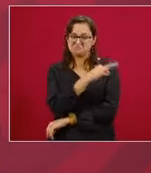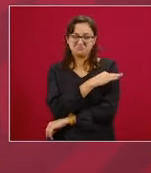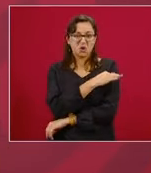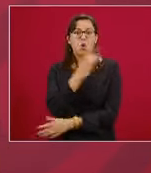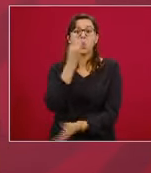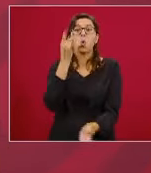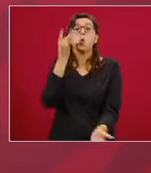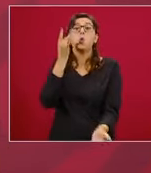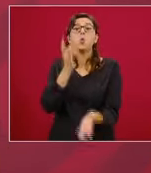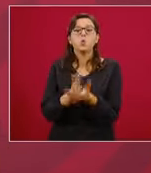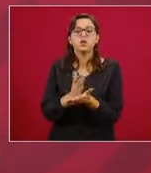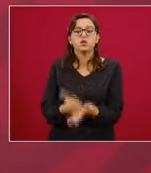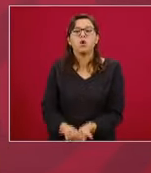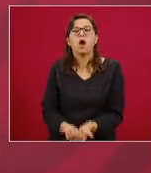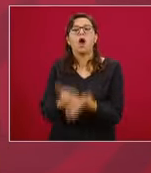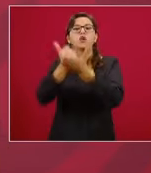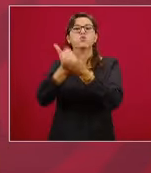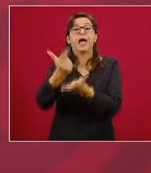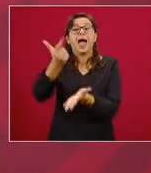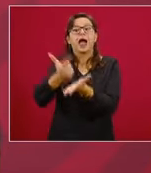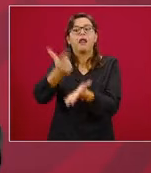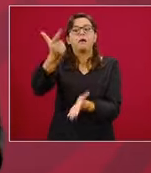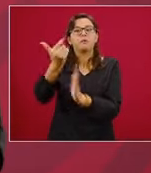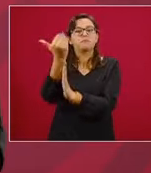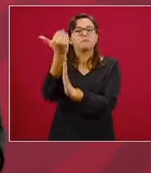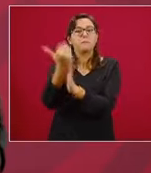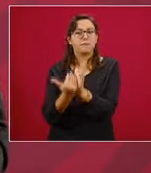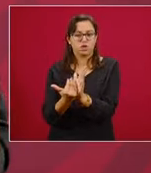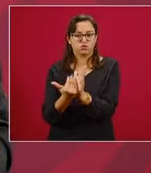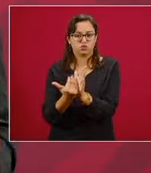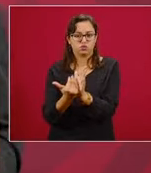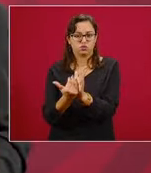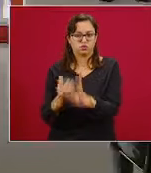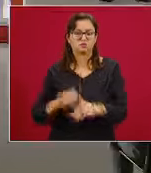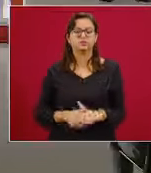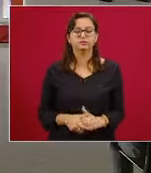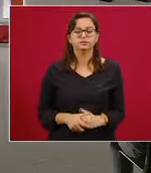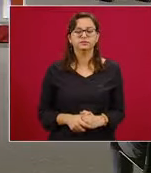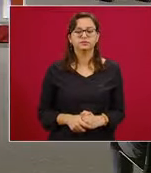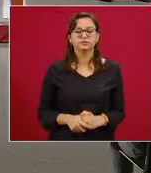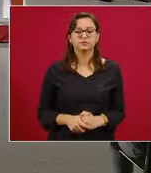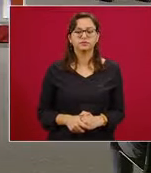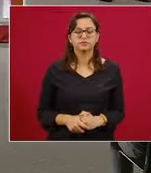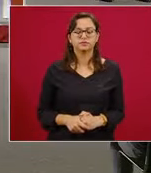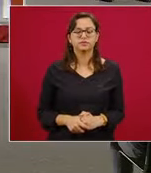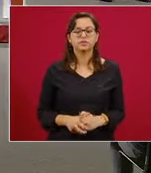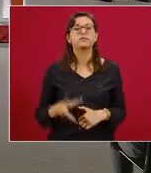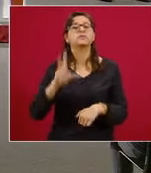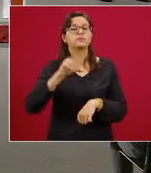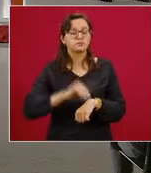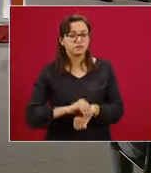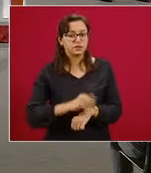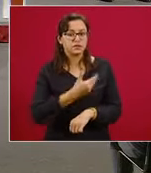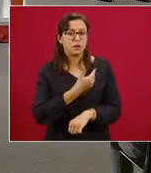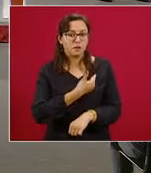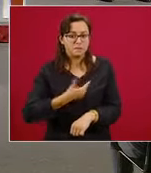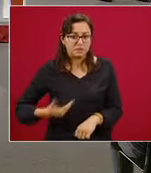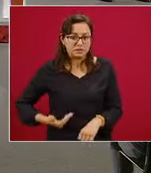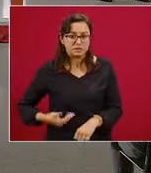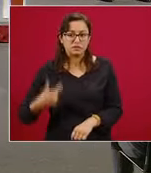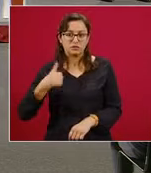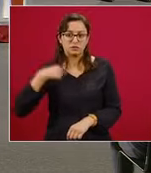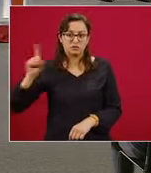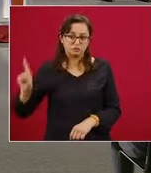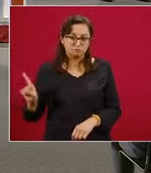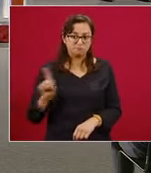buenas capacidades para disminuir el peligro de complicaciones. Me voy a pasar para allá, si me lo permite, presidente. Si me